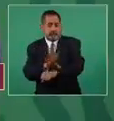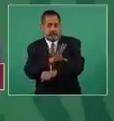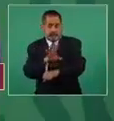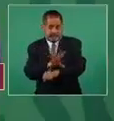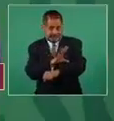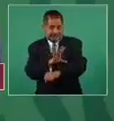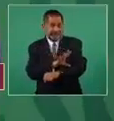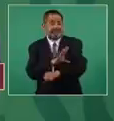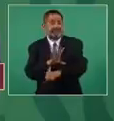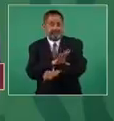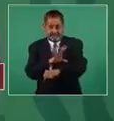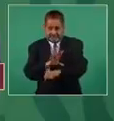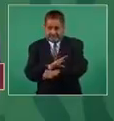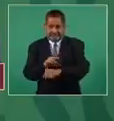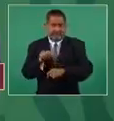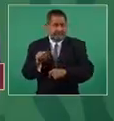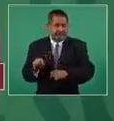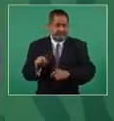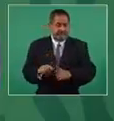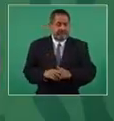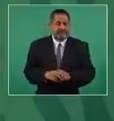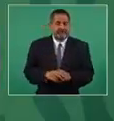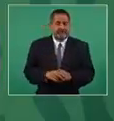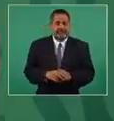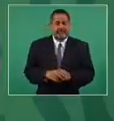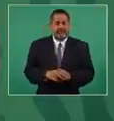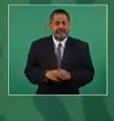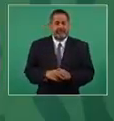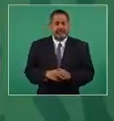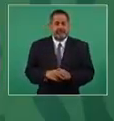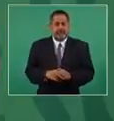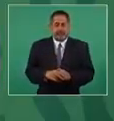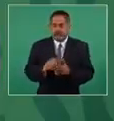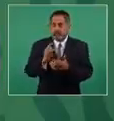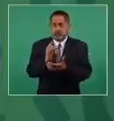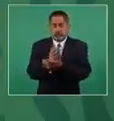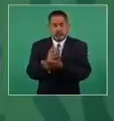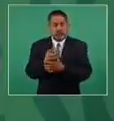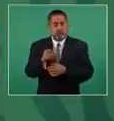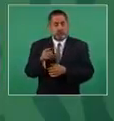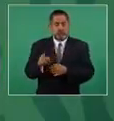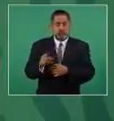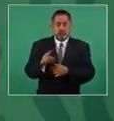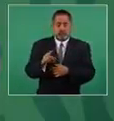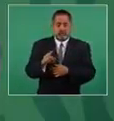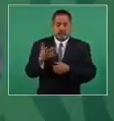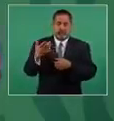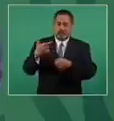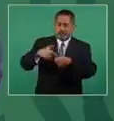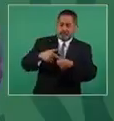no sólo por diésel,